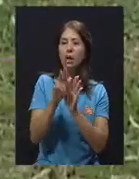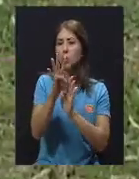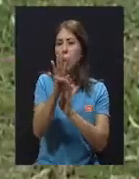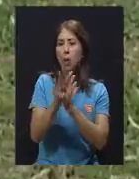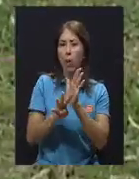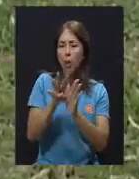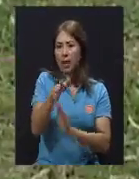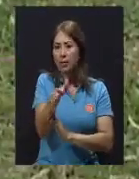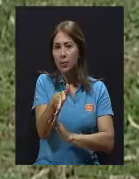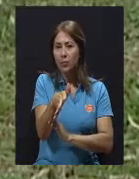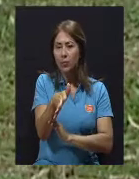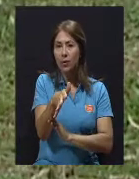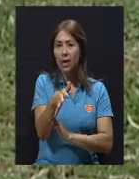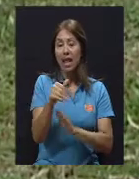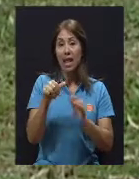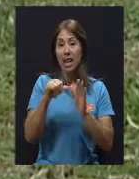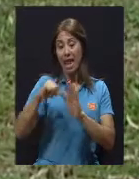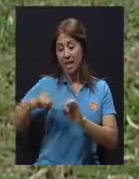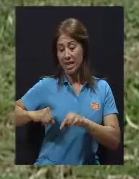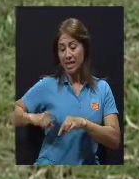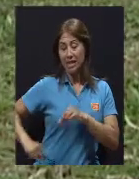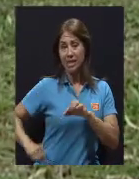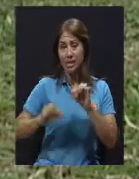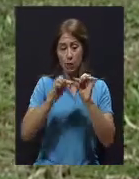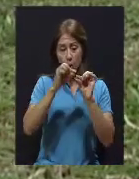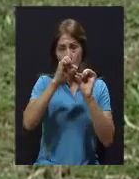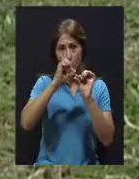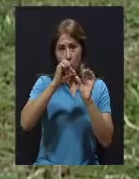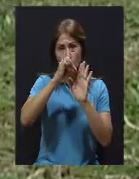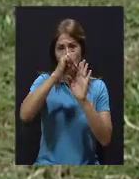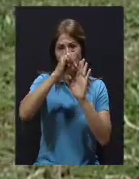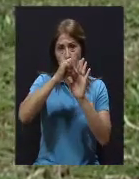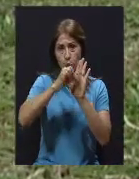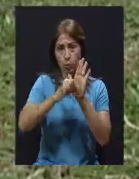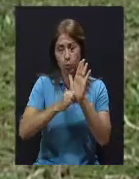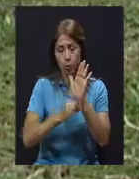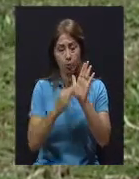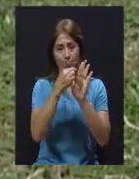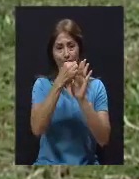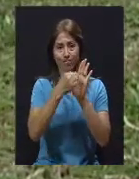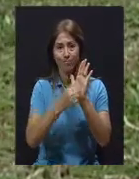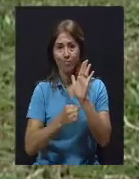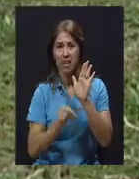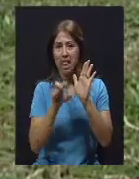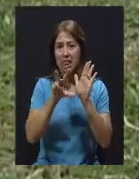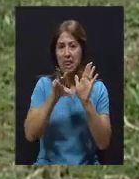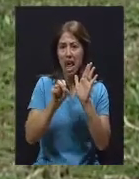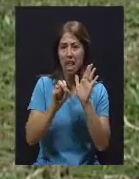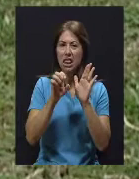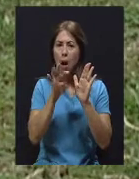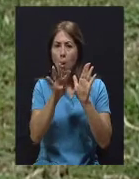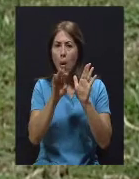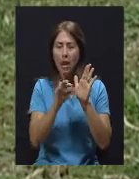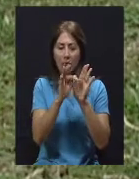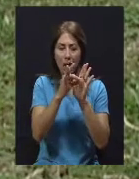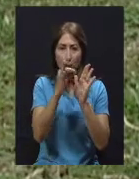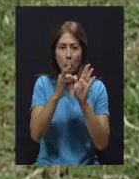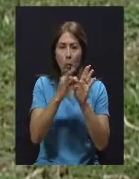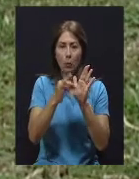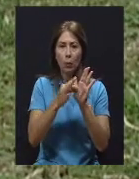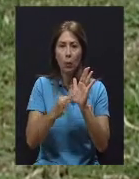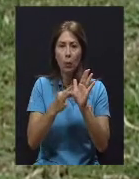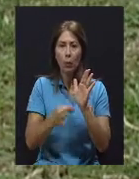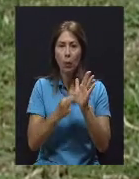quirúrgica de 30 a 40 suturas o puntaditas que el paciente se va con ellas. Es una cirugía